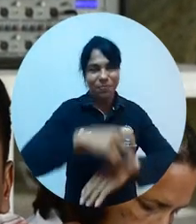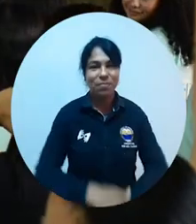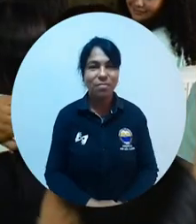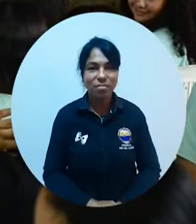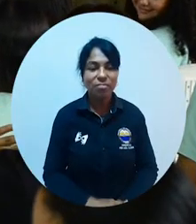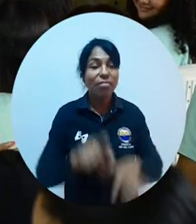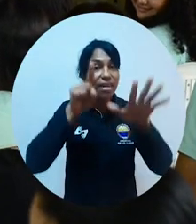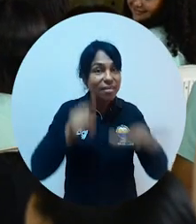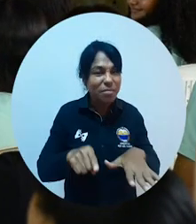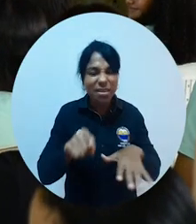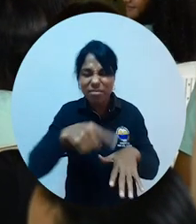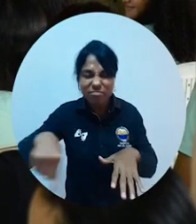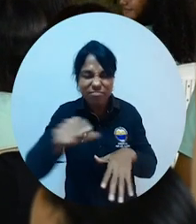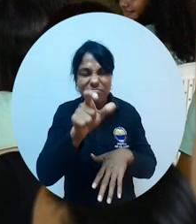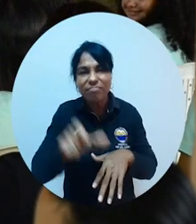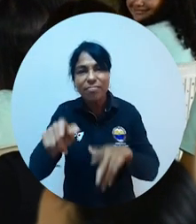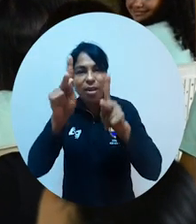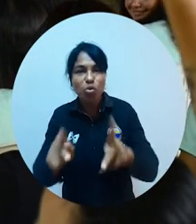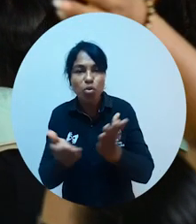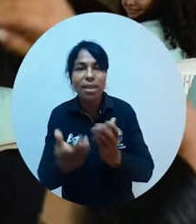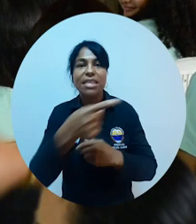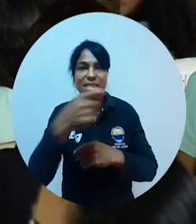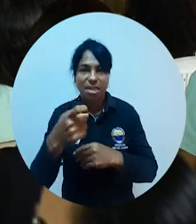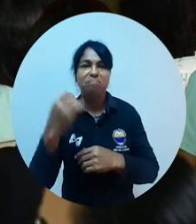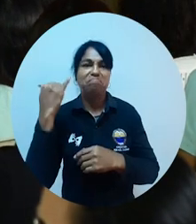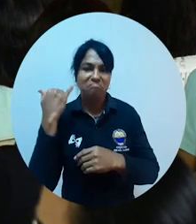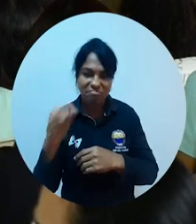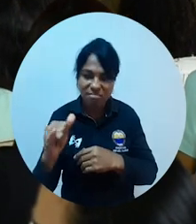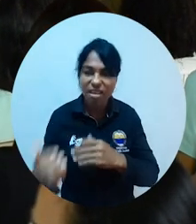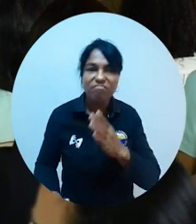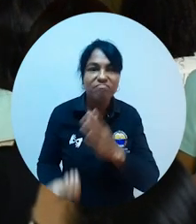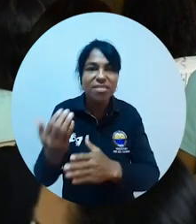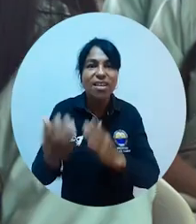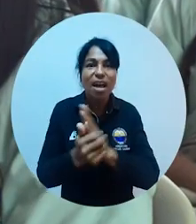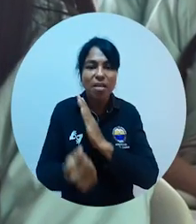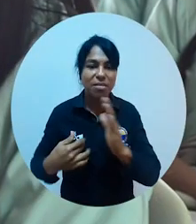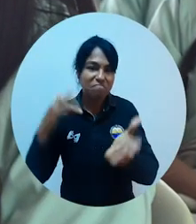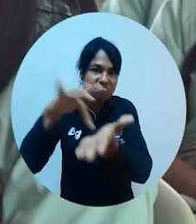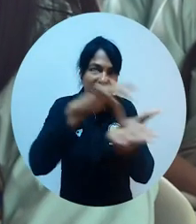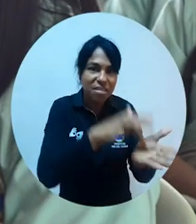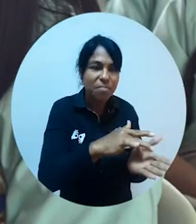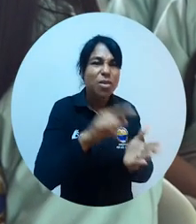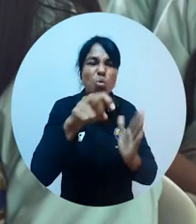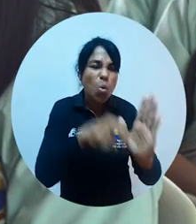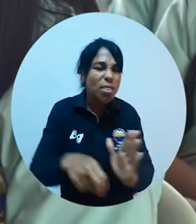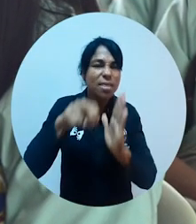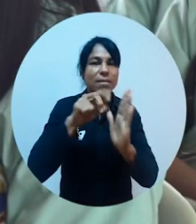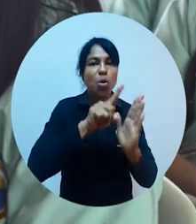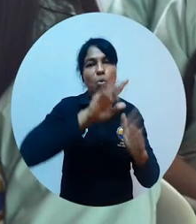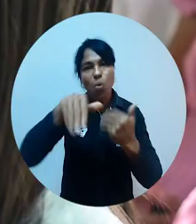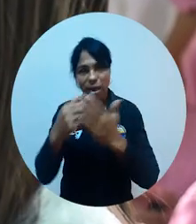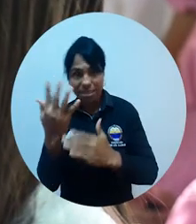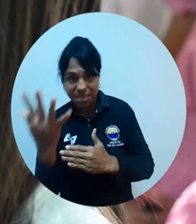primaria. En este semestre hay 100 estudiantes de la licenciatura aptos para esta etapa académica, quienes pertenecen a los niveles del